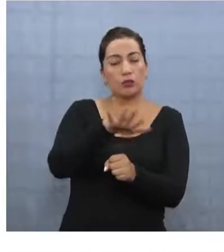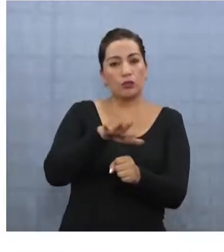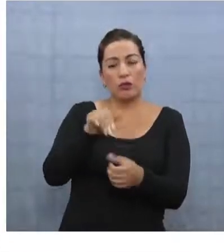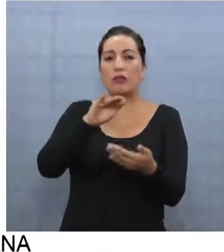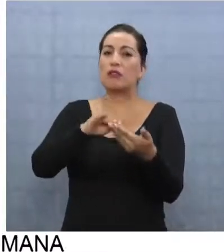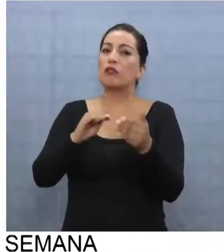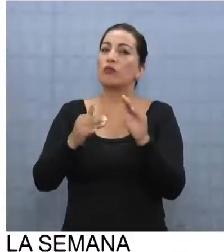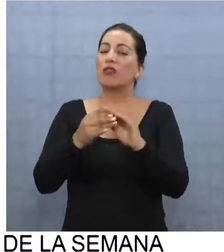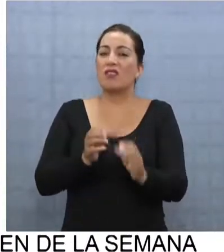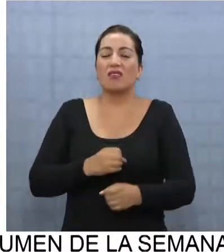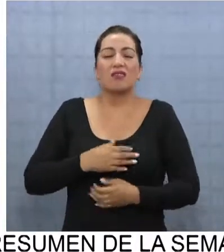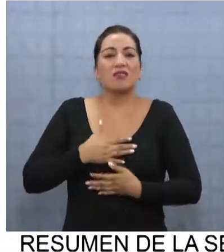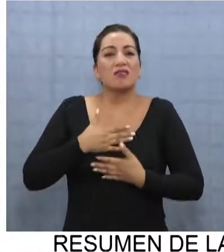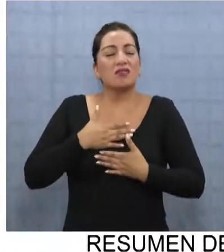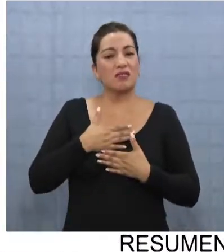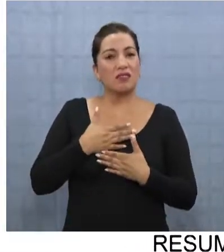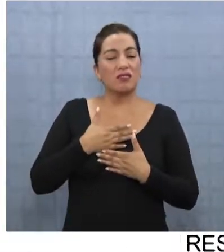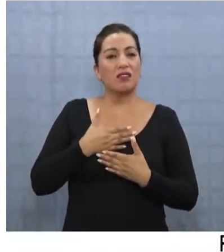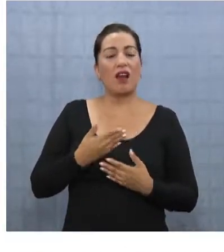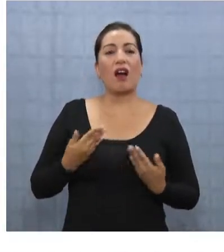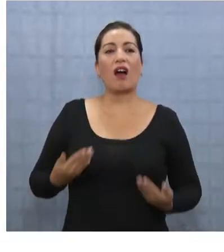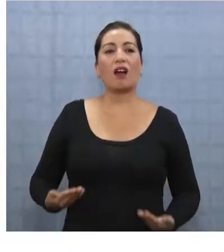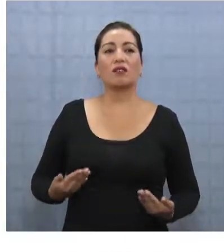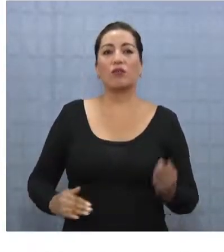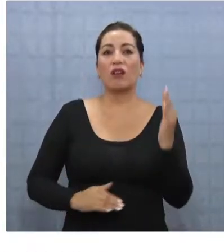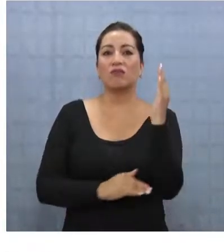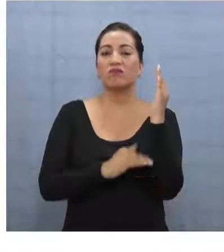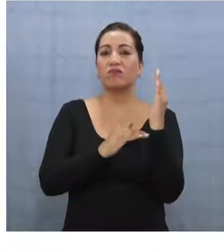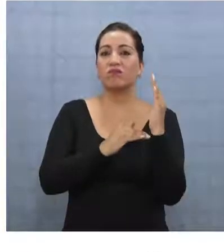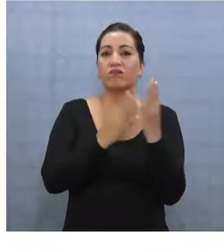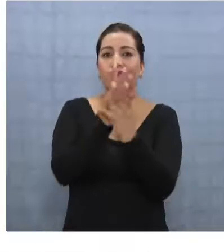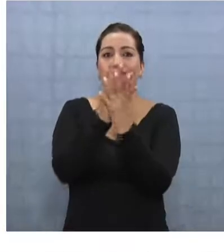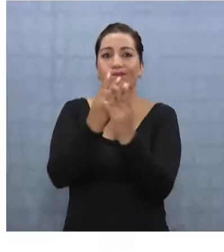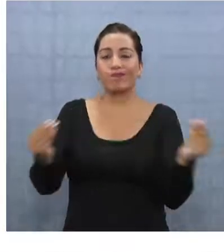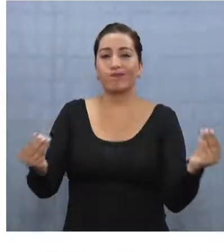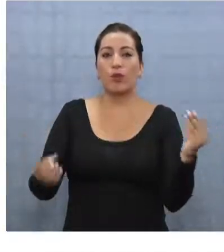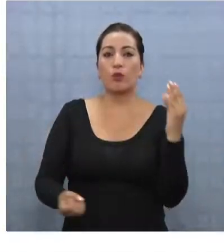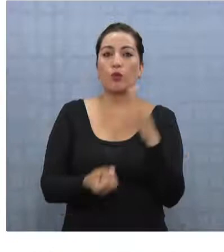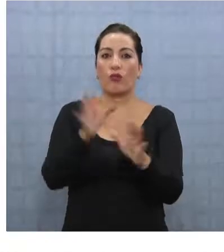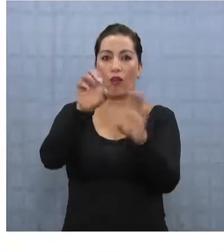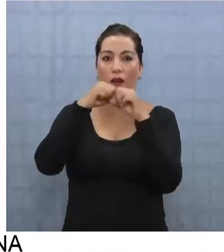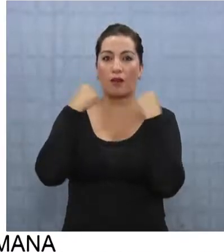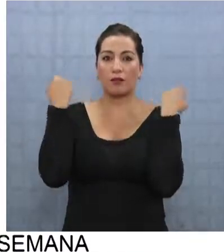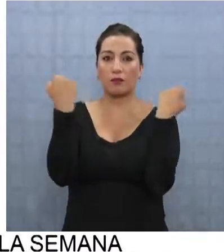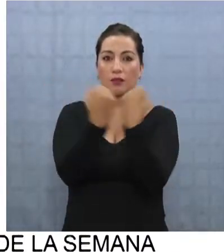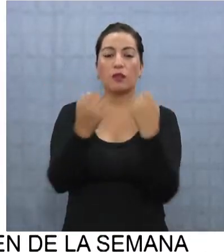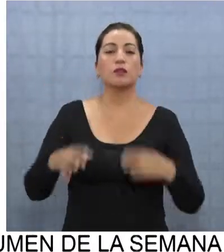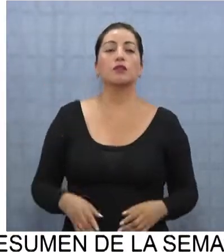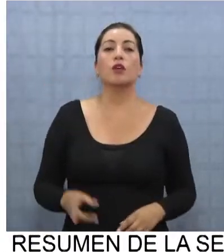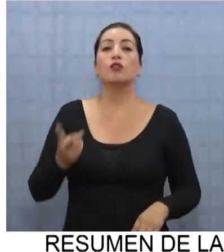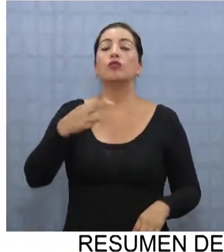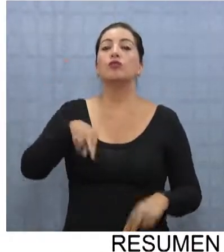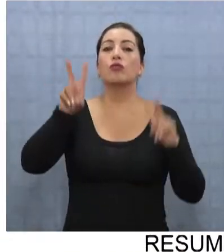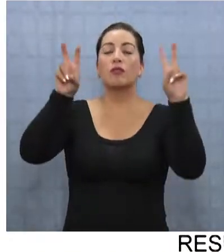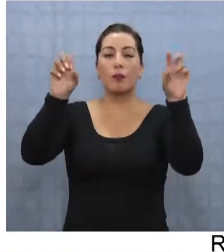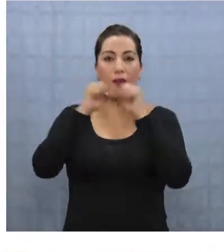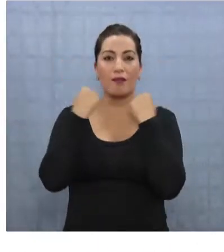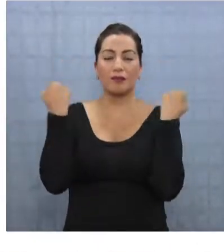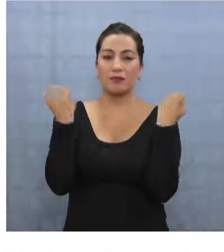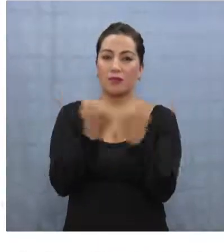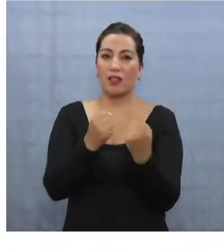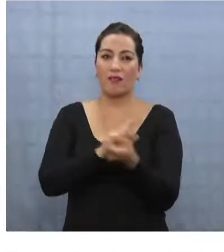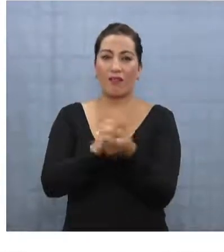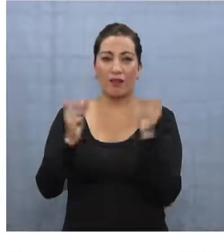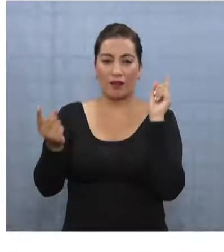situación, aunque la comunidad siente que la actual edificación desaparecería con el nuevo Estadio. Estamos en el tema del